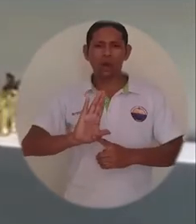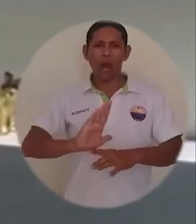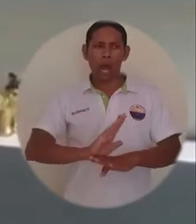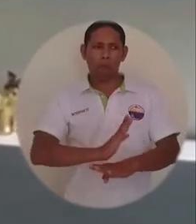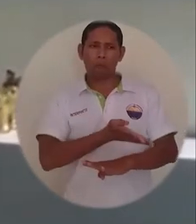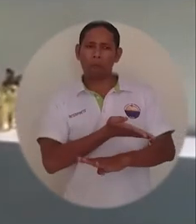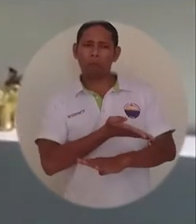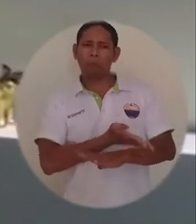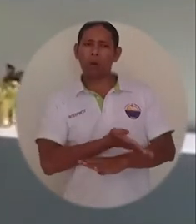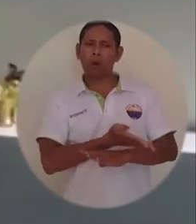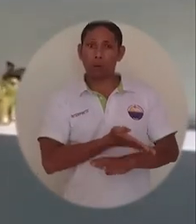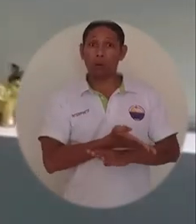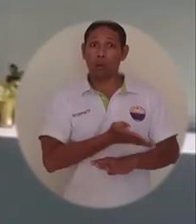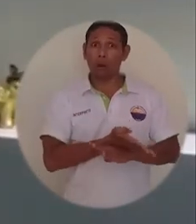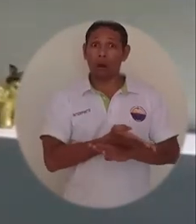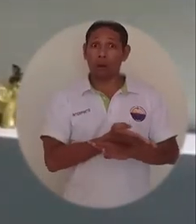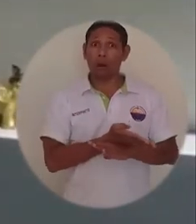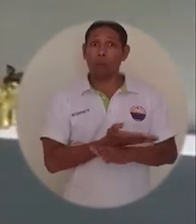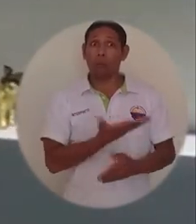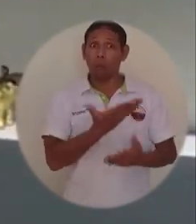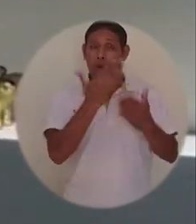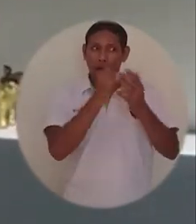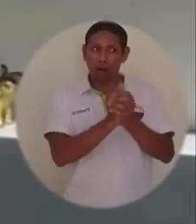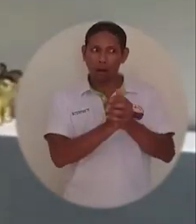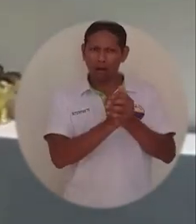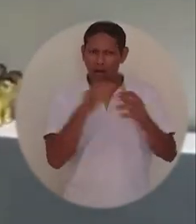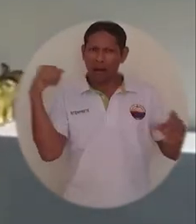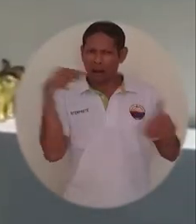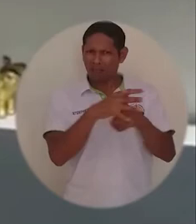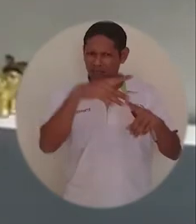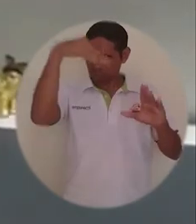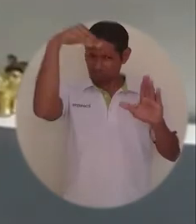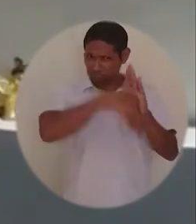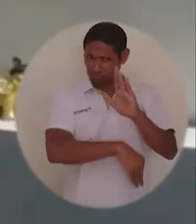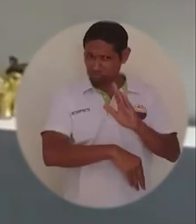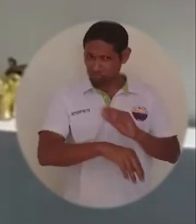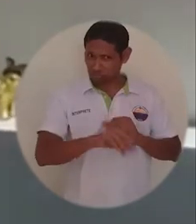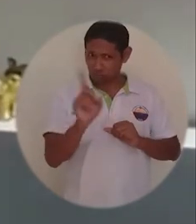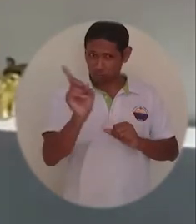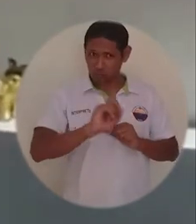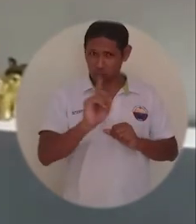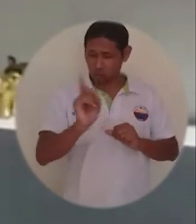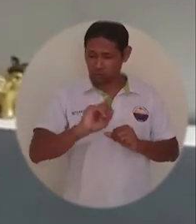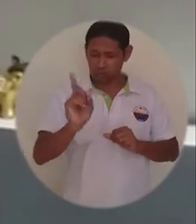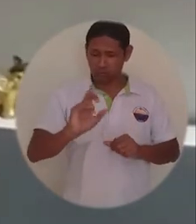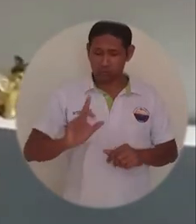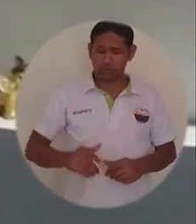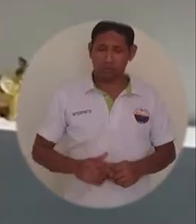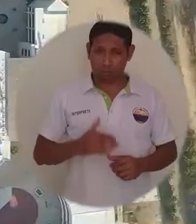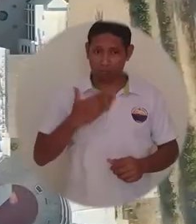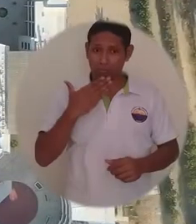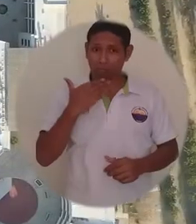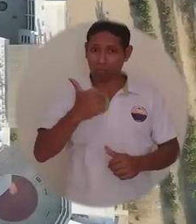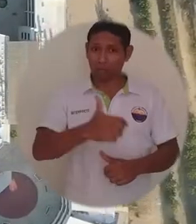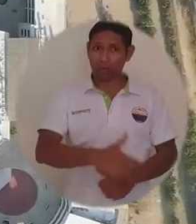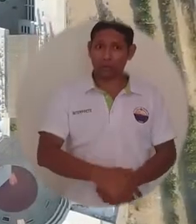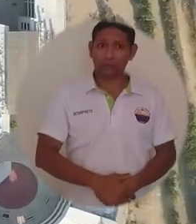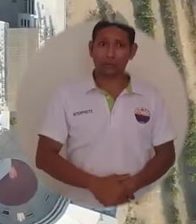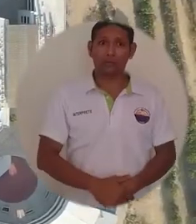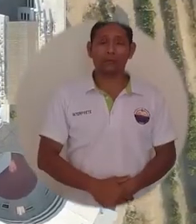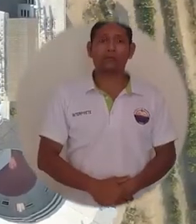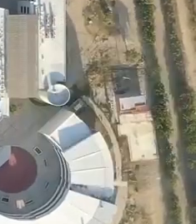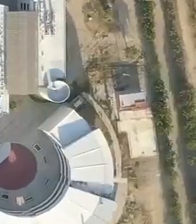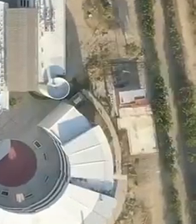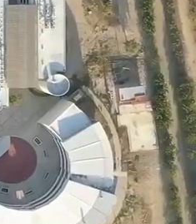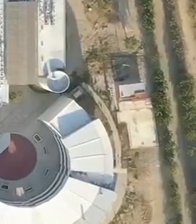hace tal propuesta y nunca se va a ver afectado la sostenibilidad de la universidad